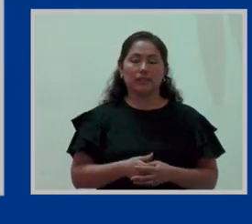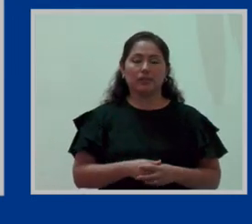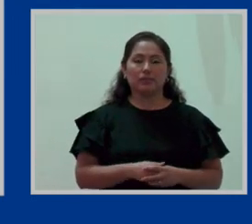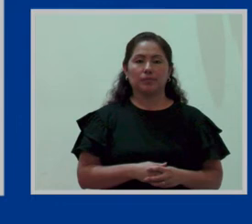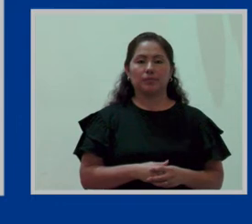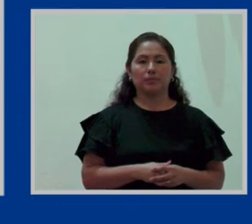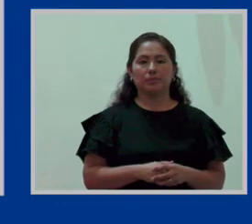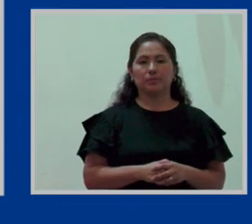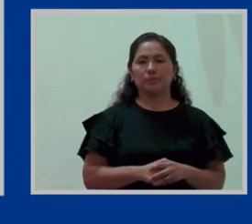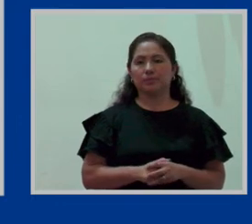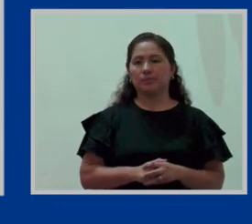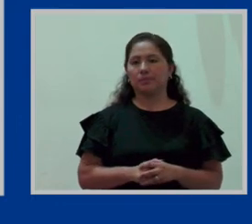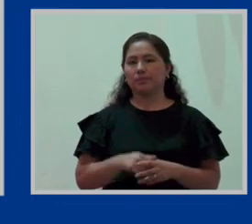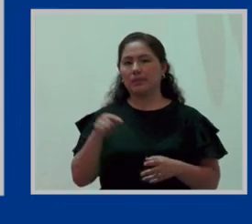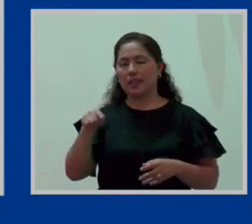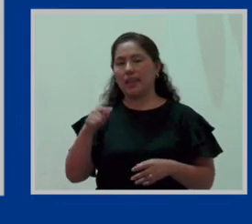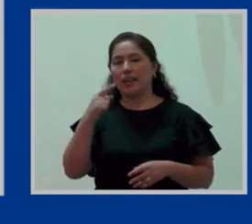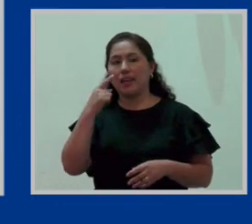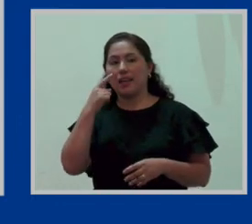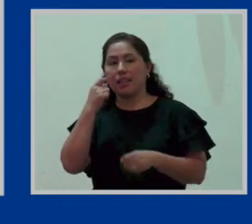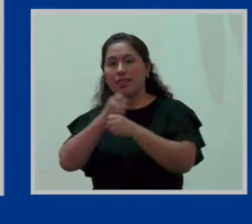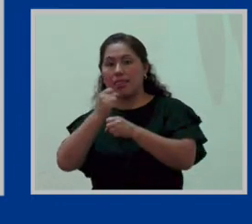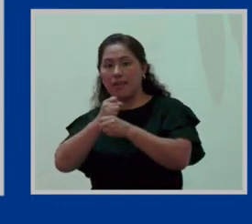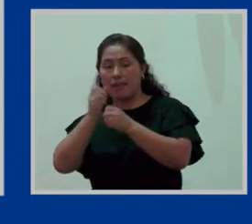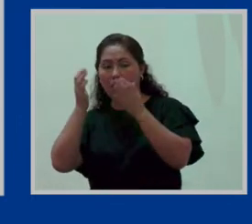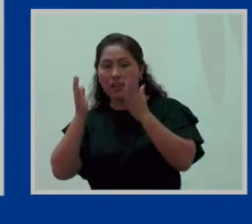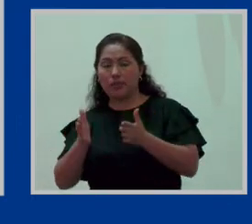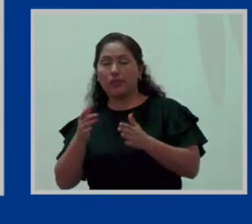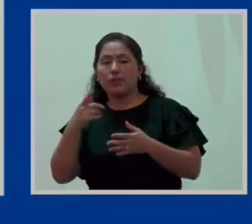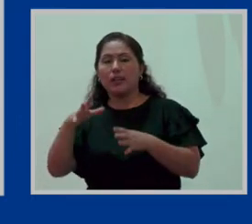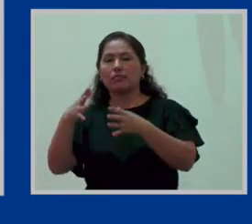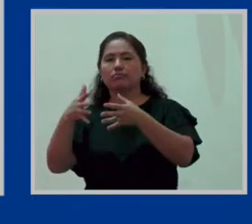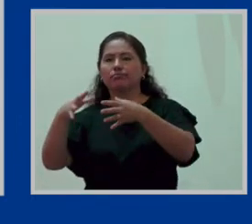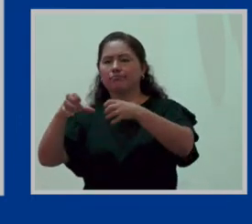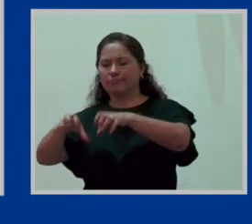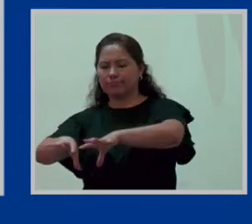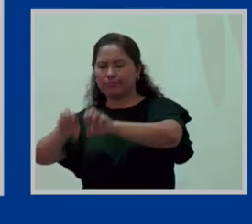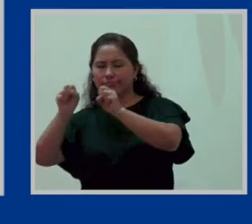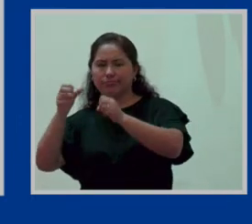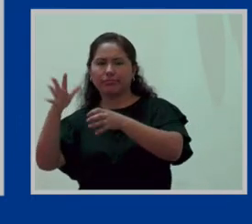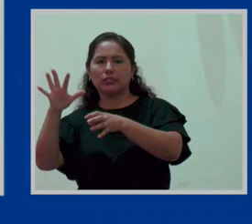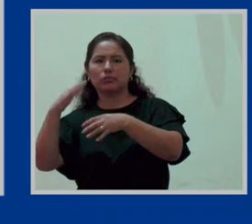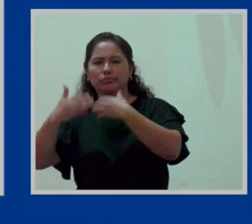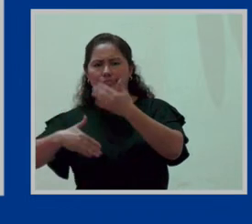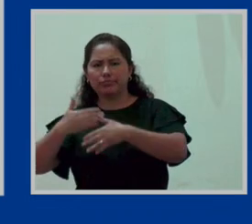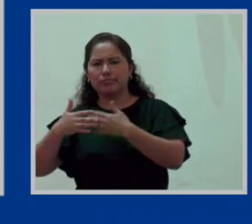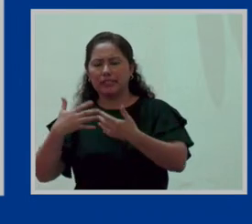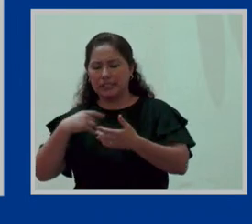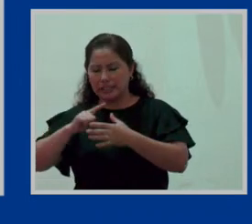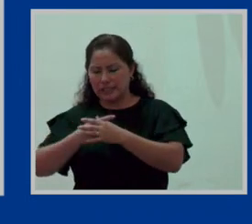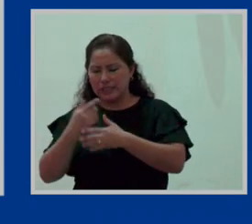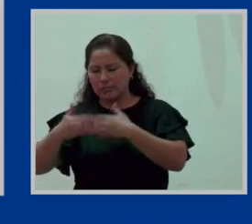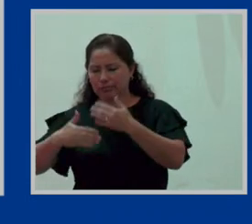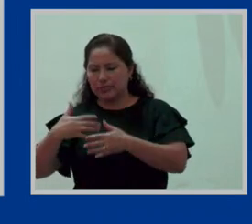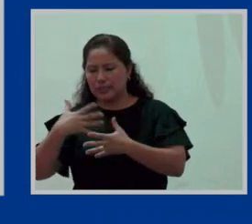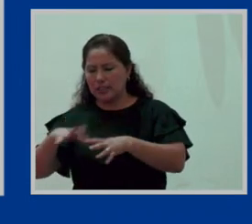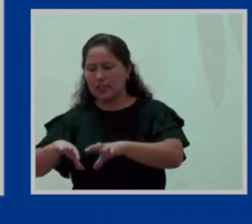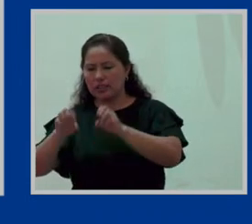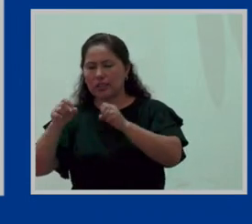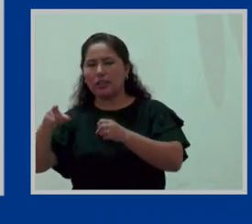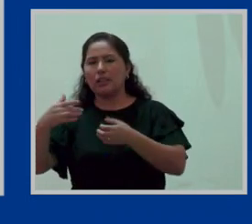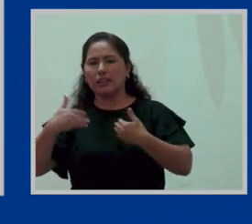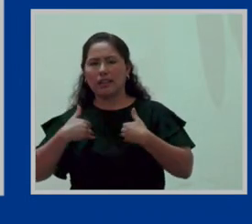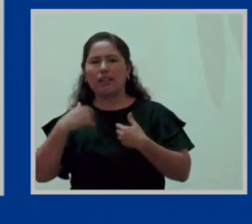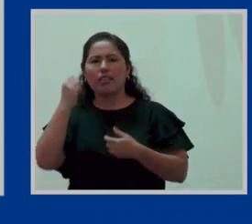Entonces, miren, el trabajador, peticionario de la adopción, es decir, quien ha iniciado su proceso de adopción, tiene derecho a una